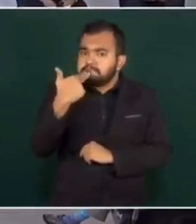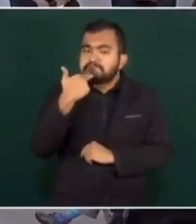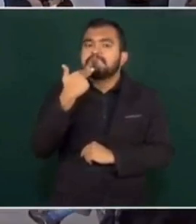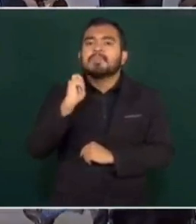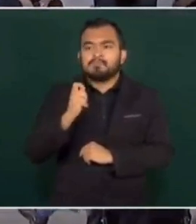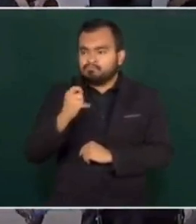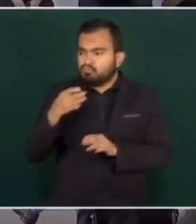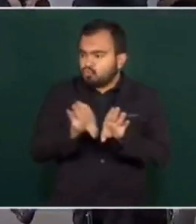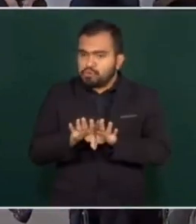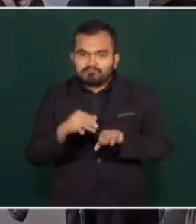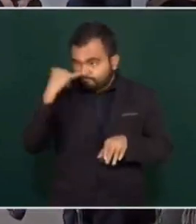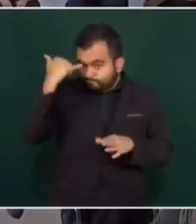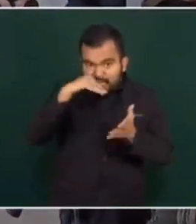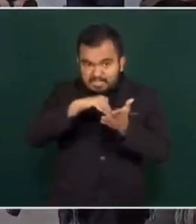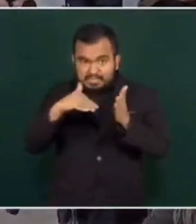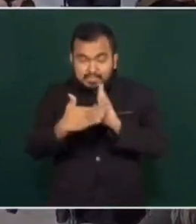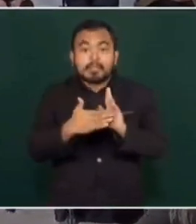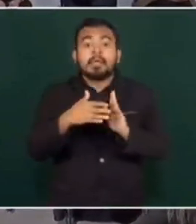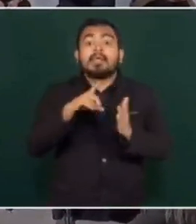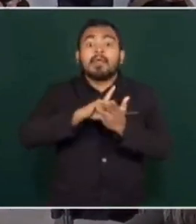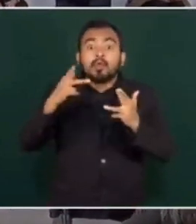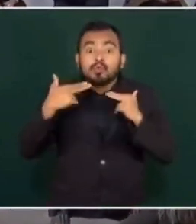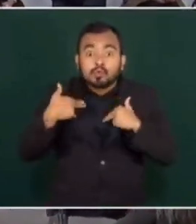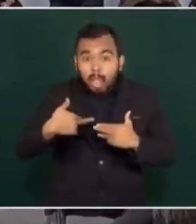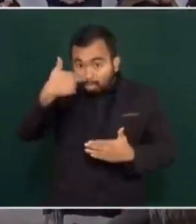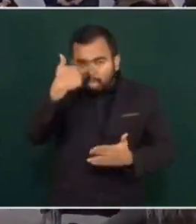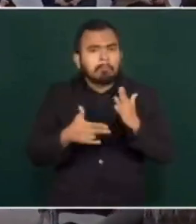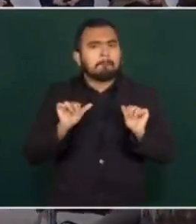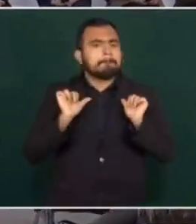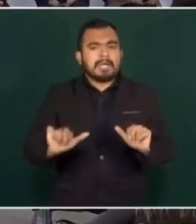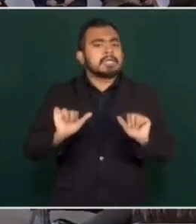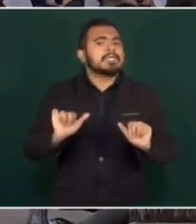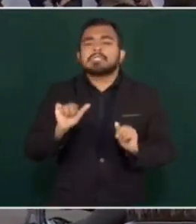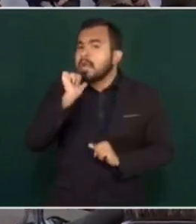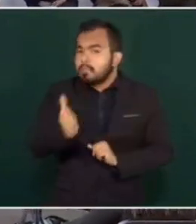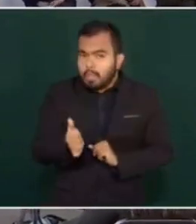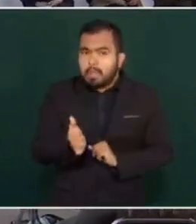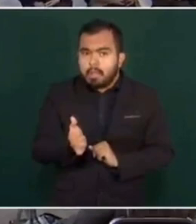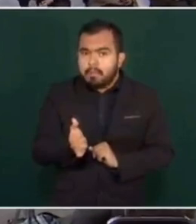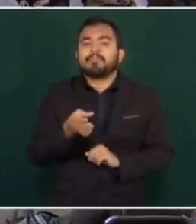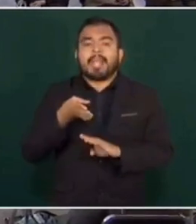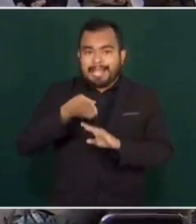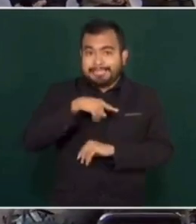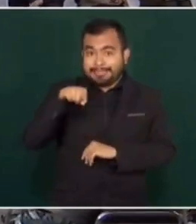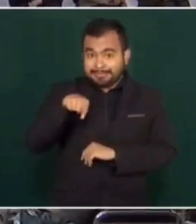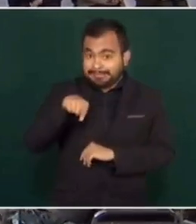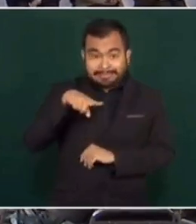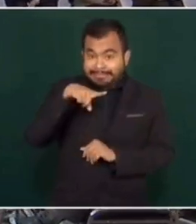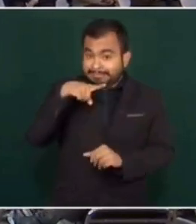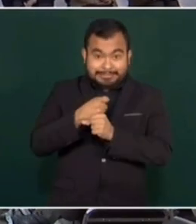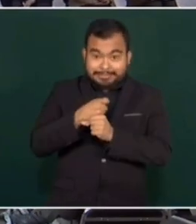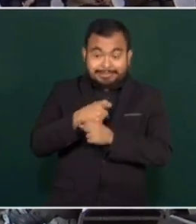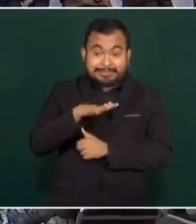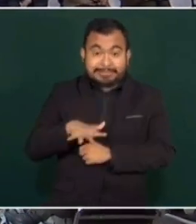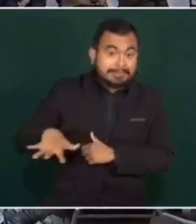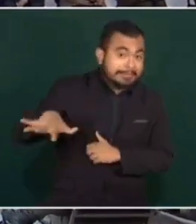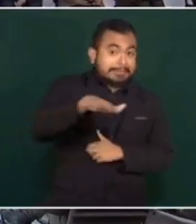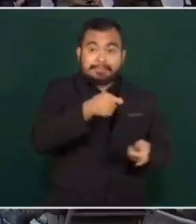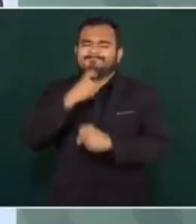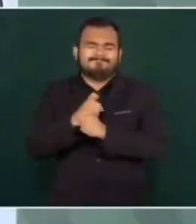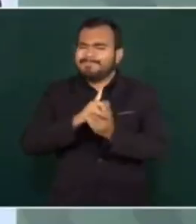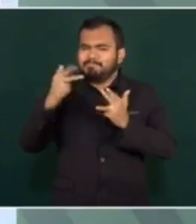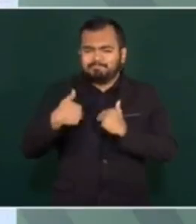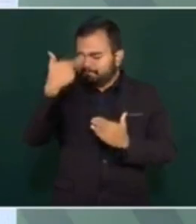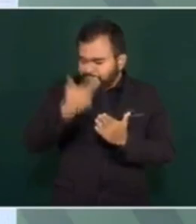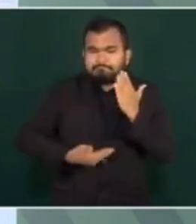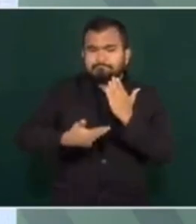estrategia. Y lo estamos haciendo sin violar derechos humanos. Antes, el Estado era el principal violador de los derechos